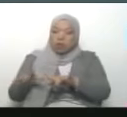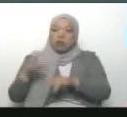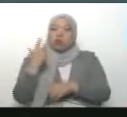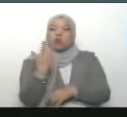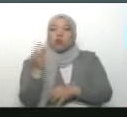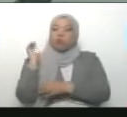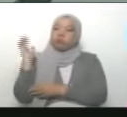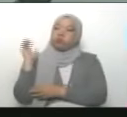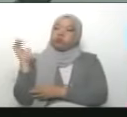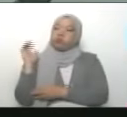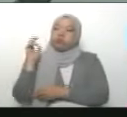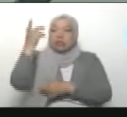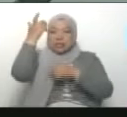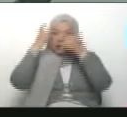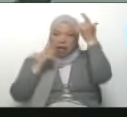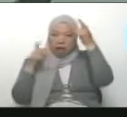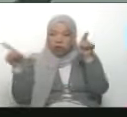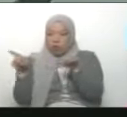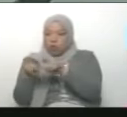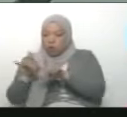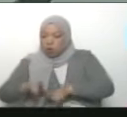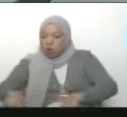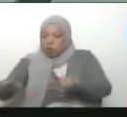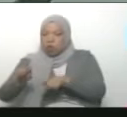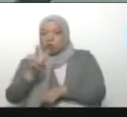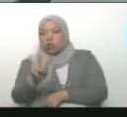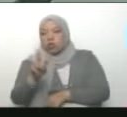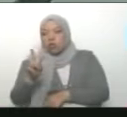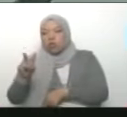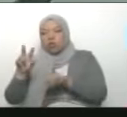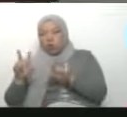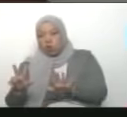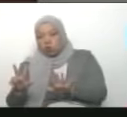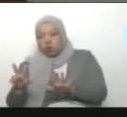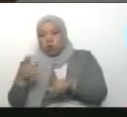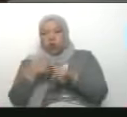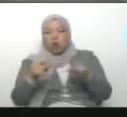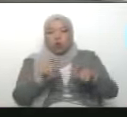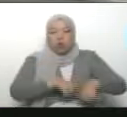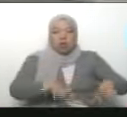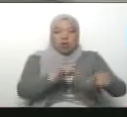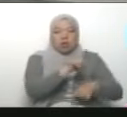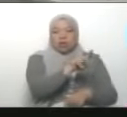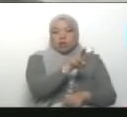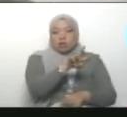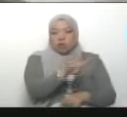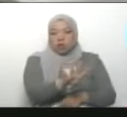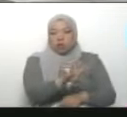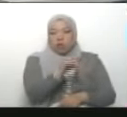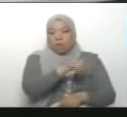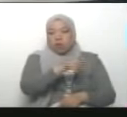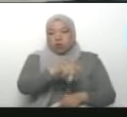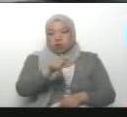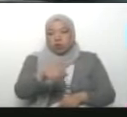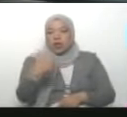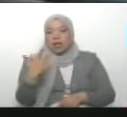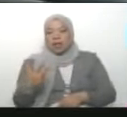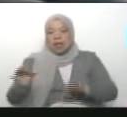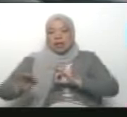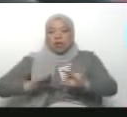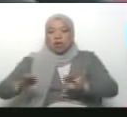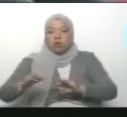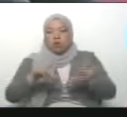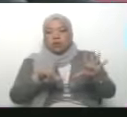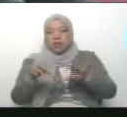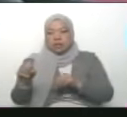auditorios, el Hugo Chávez Frías para 228 personas y el Salvador Allende para 124 personas. Tres anfiteatros para 70